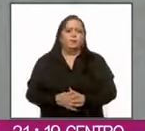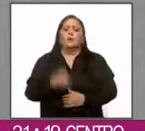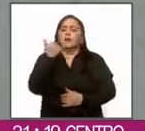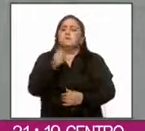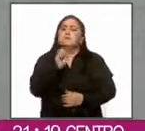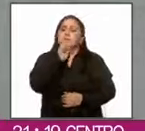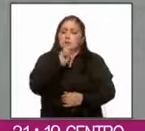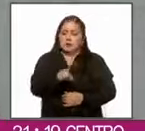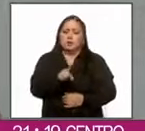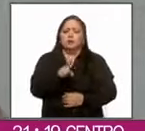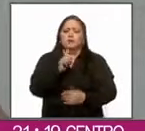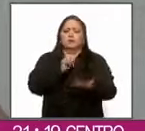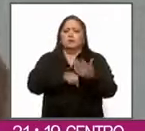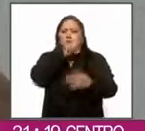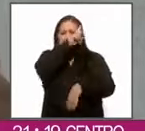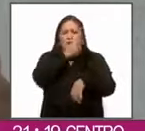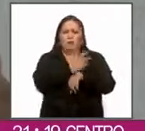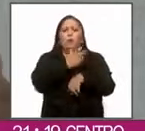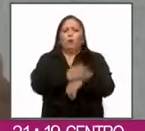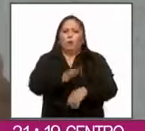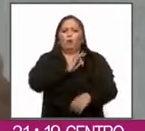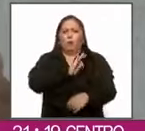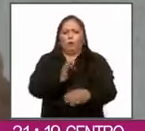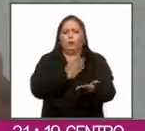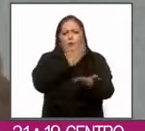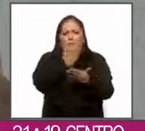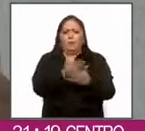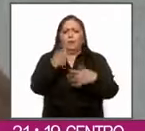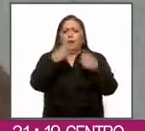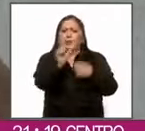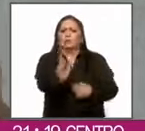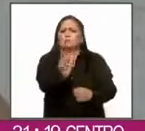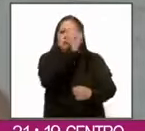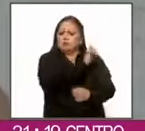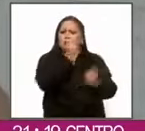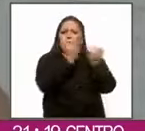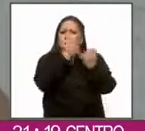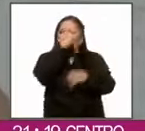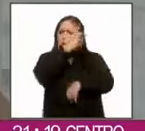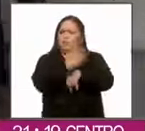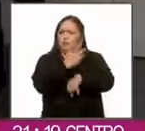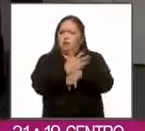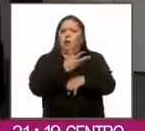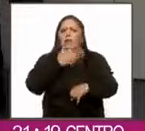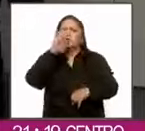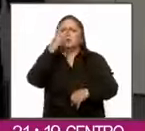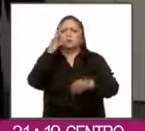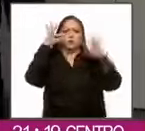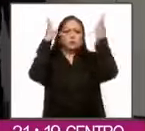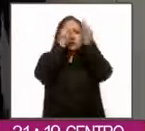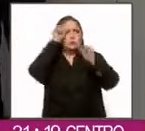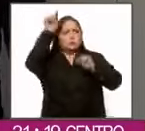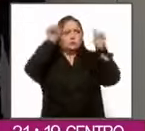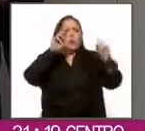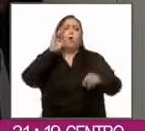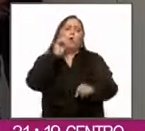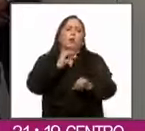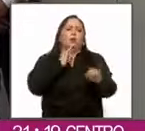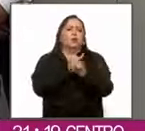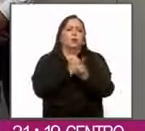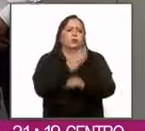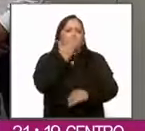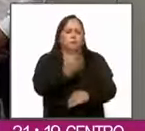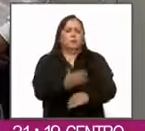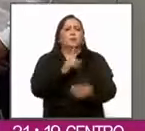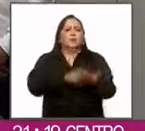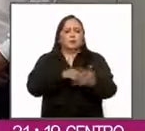Incluso desde el vecino país también pueden solicitar el plástico en alguno de los 53 consulados o desde Internet en la